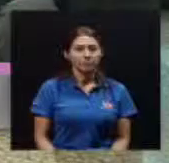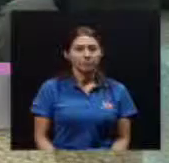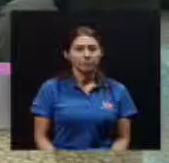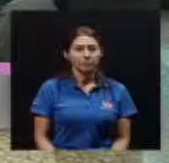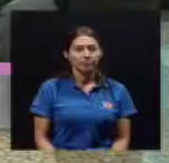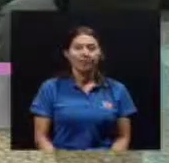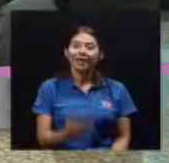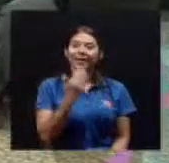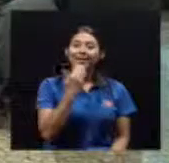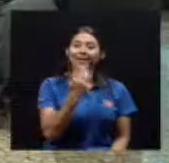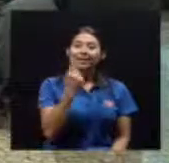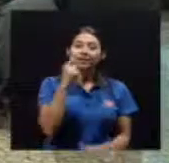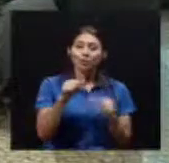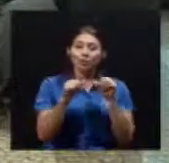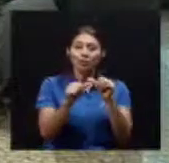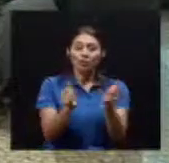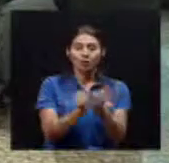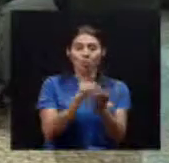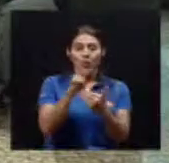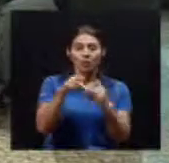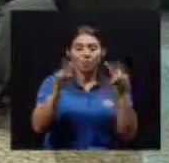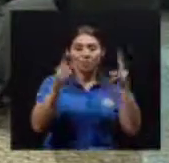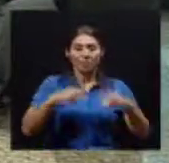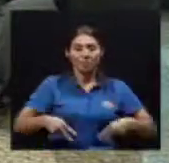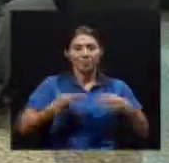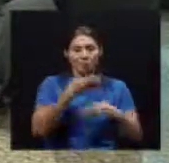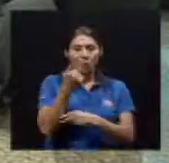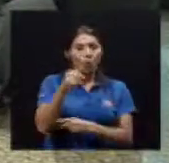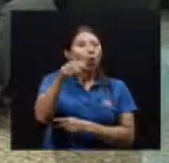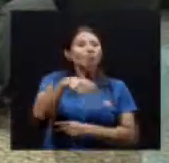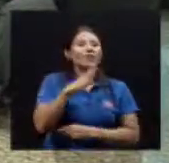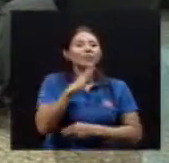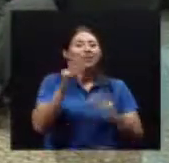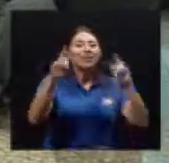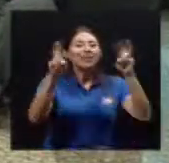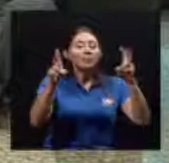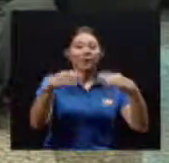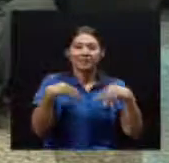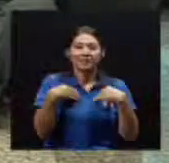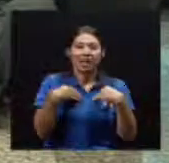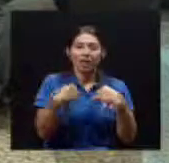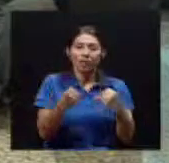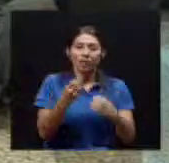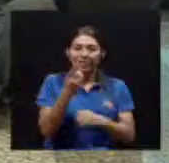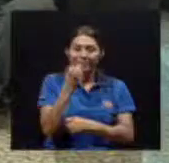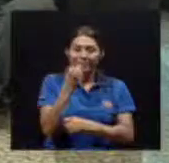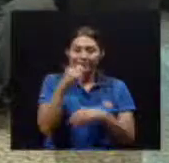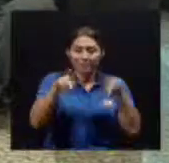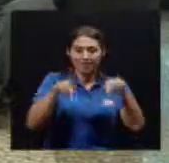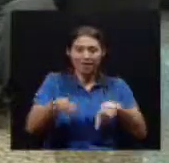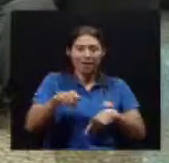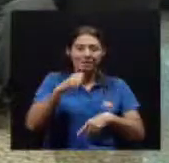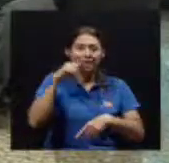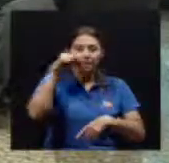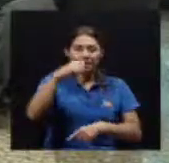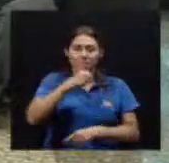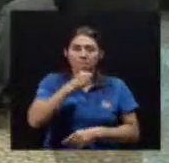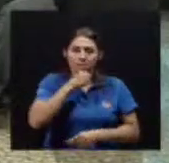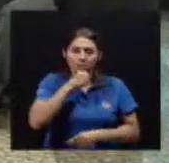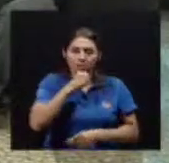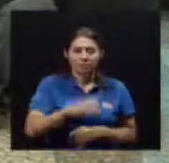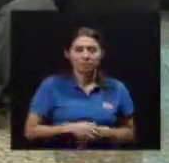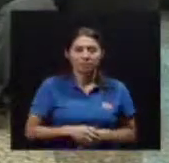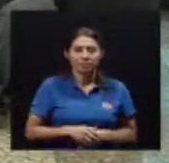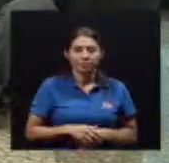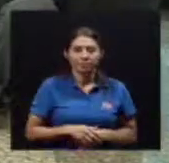Doctor Había una pregunta También Importante A veces Bueno Ya ni modo No podemos hacer